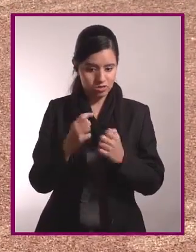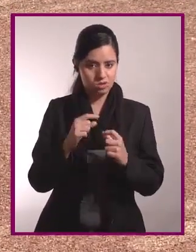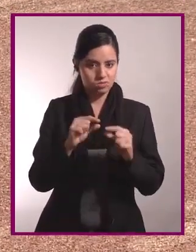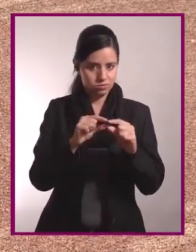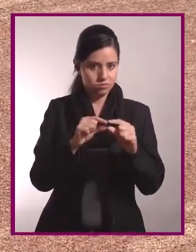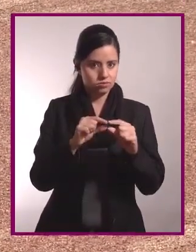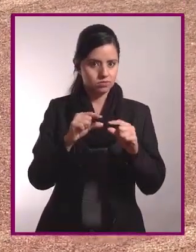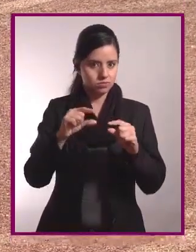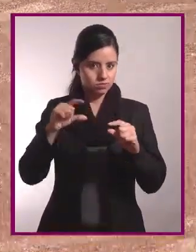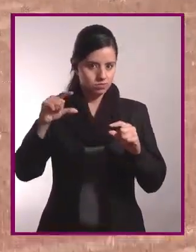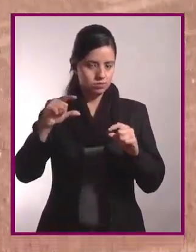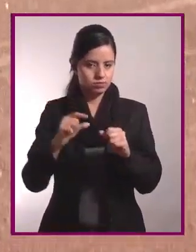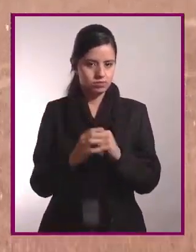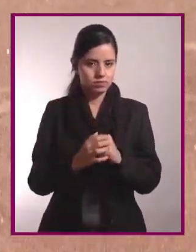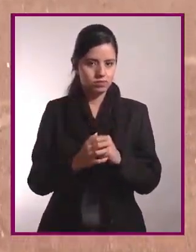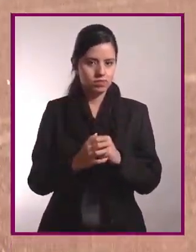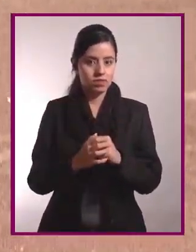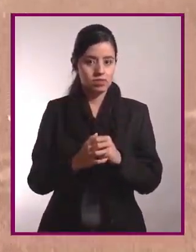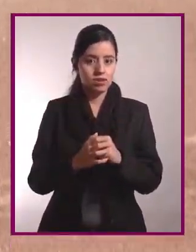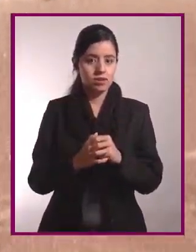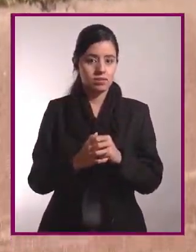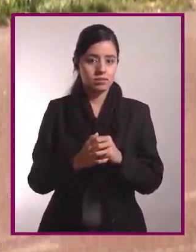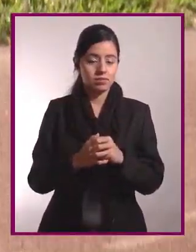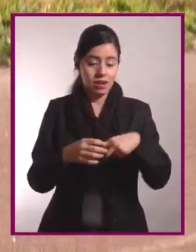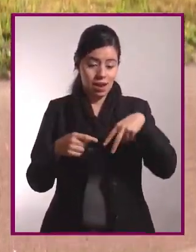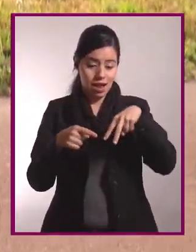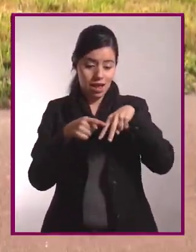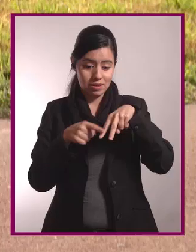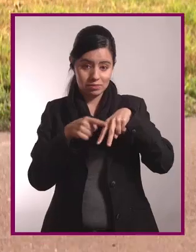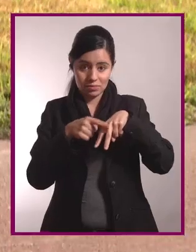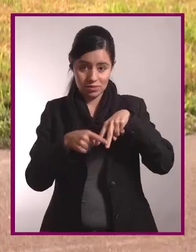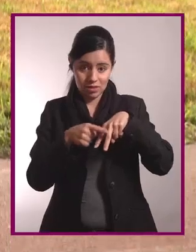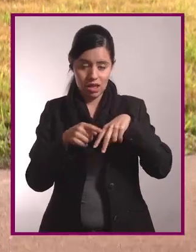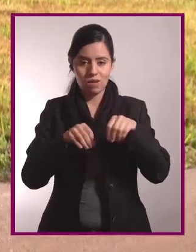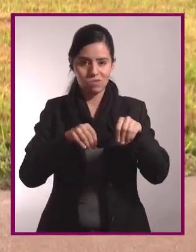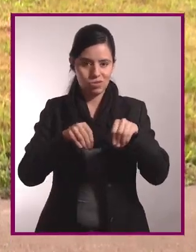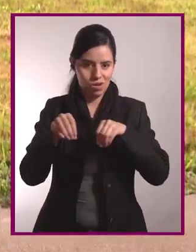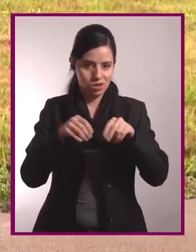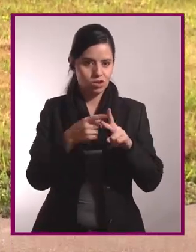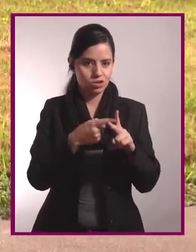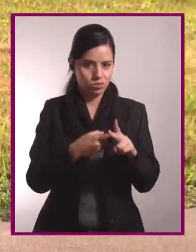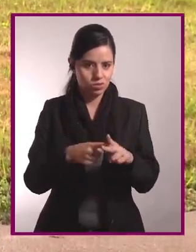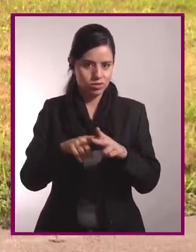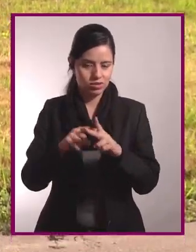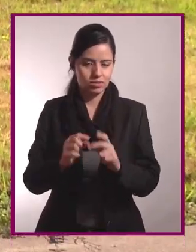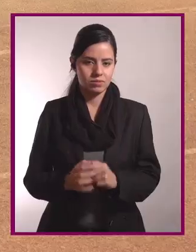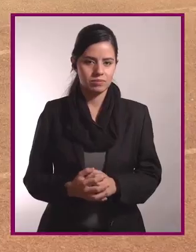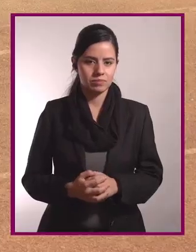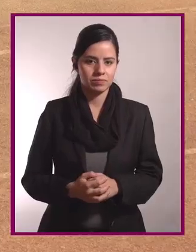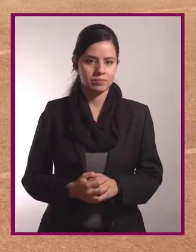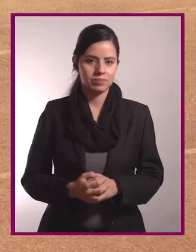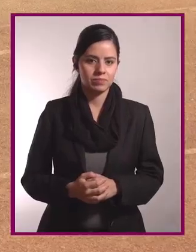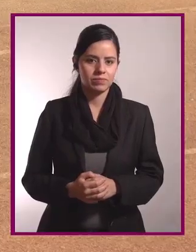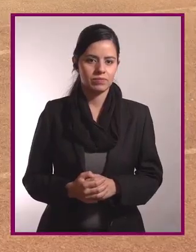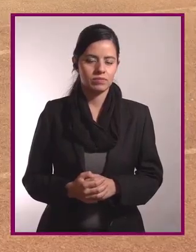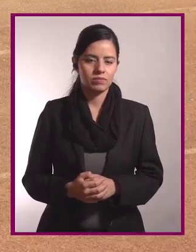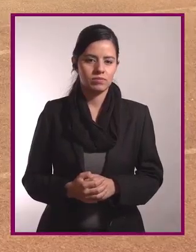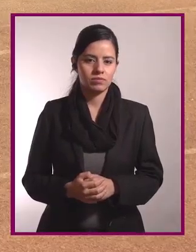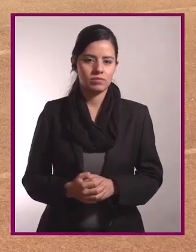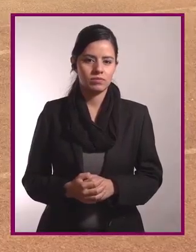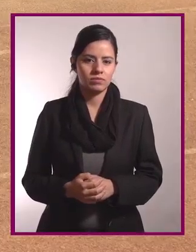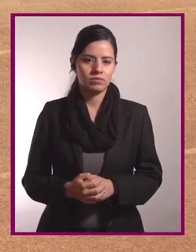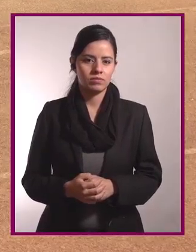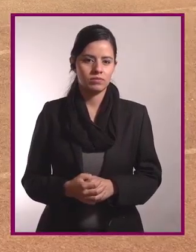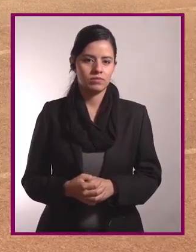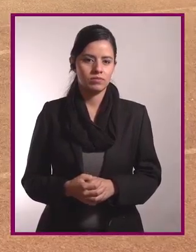a más, de menos a más. Empezamos a entrar en calor. La articulación de las piernas se empieza a mover. Vamos a hacer hacia un